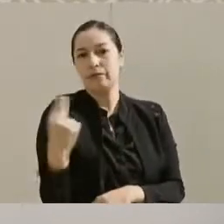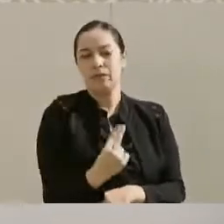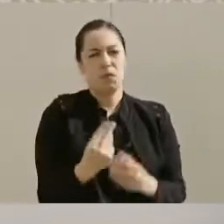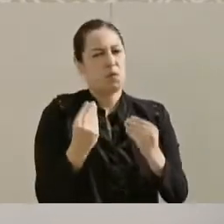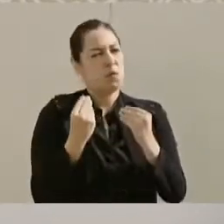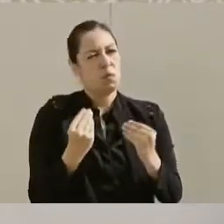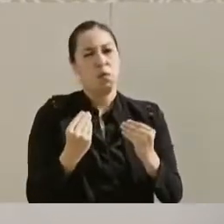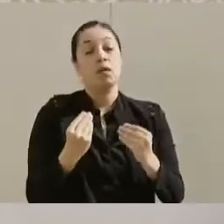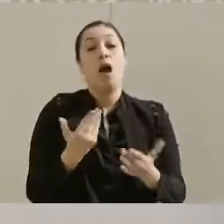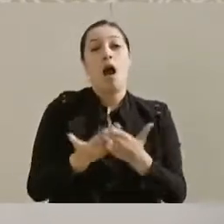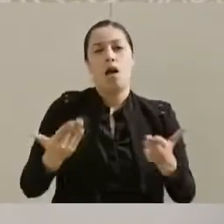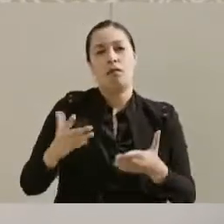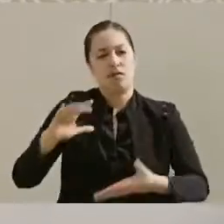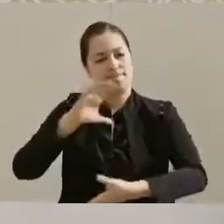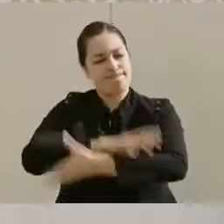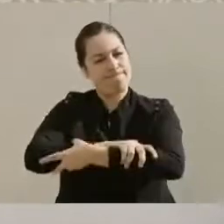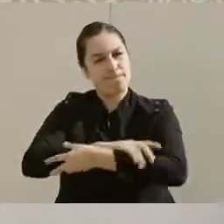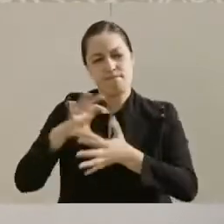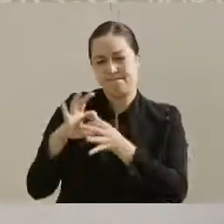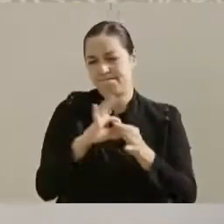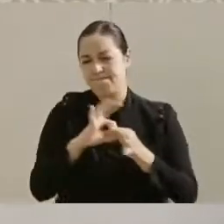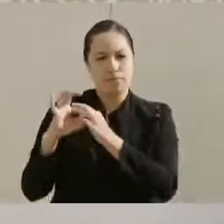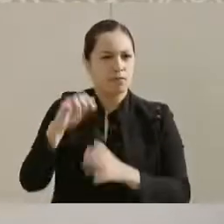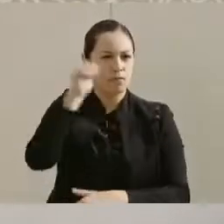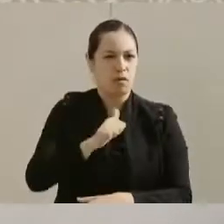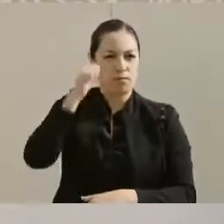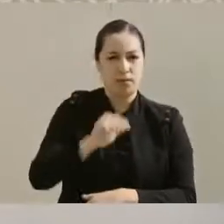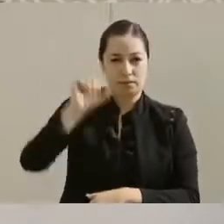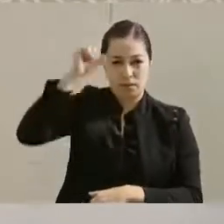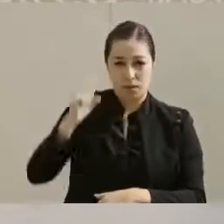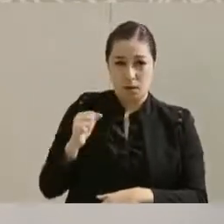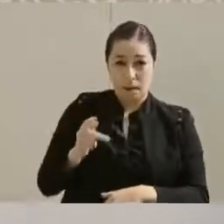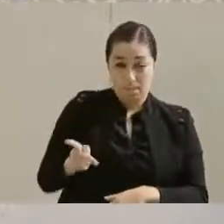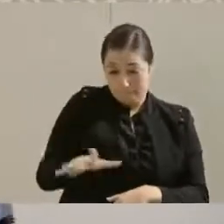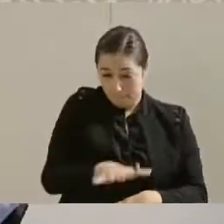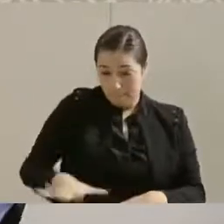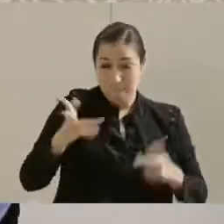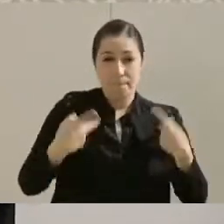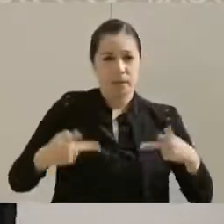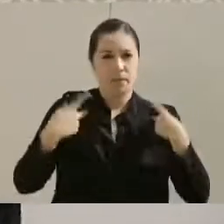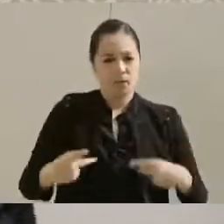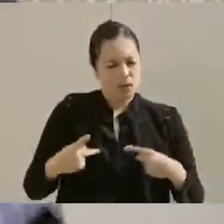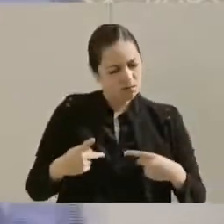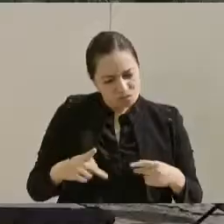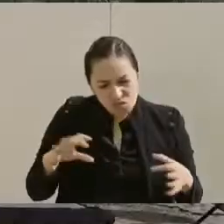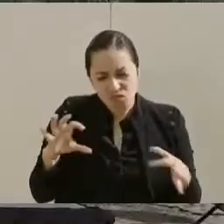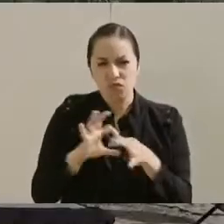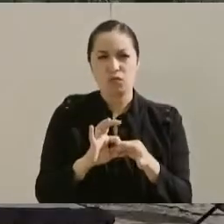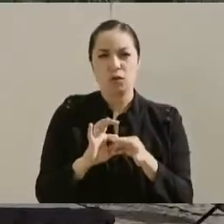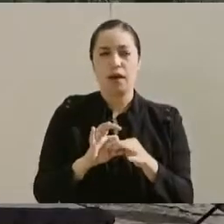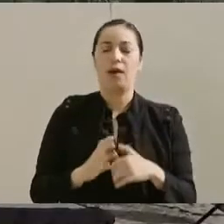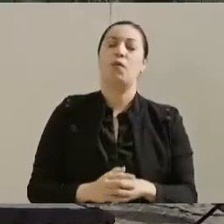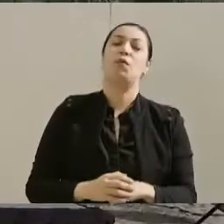son tiempos de unidad y los sinaloenses estamos con usted. Enhorabuena, felicidades y puro Sinaloa.